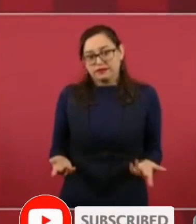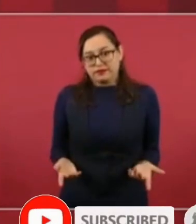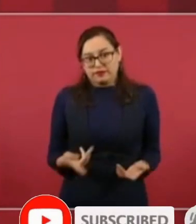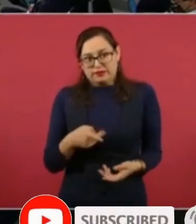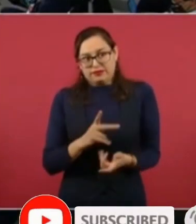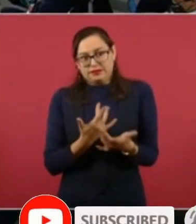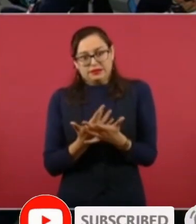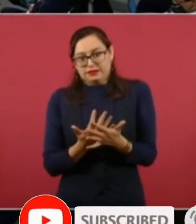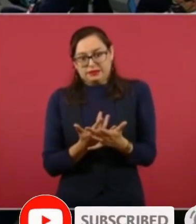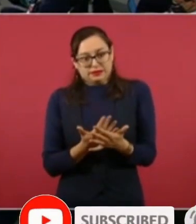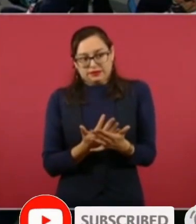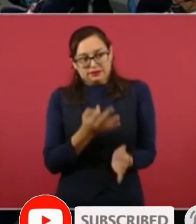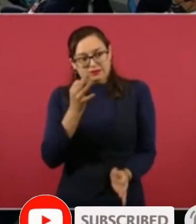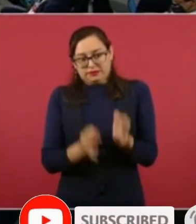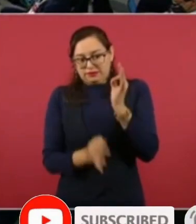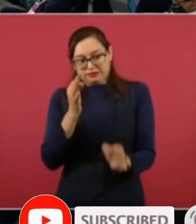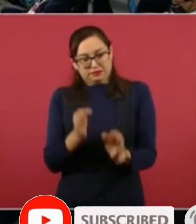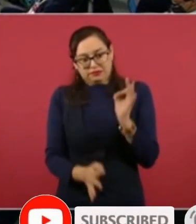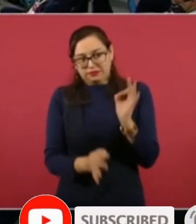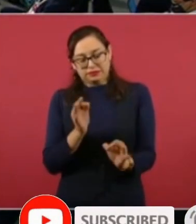no queremos la verdad